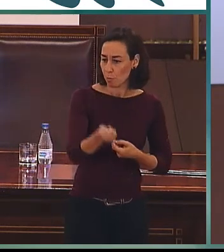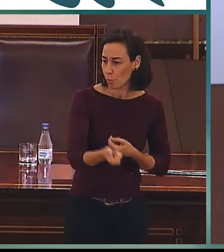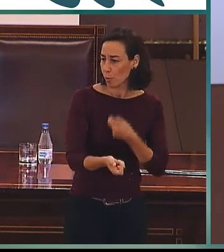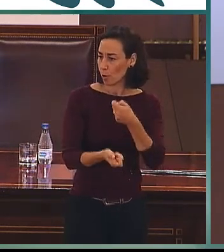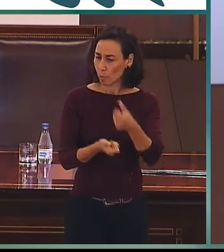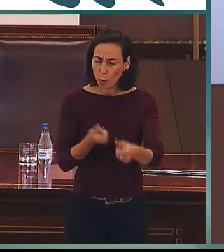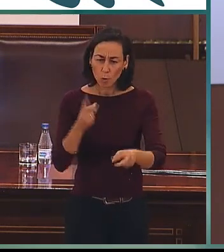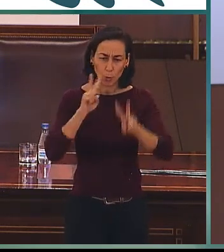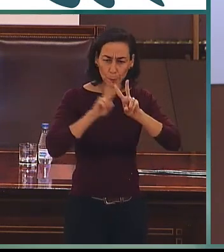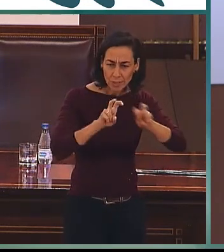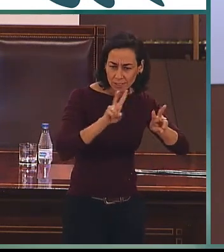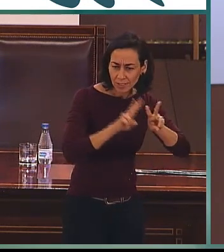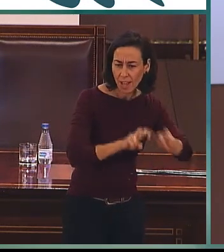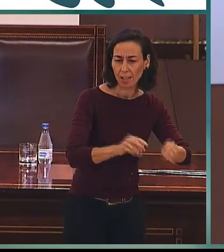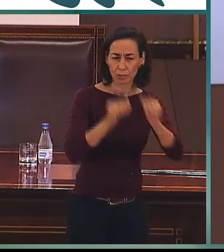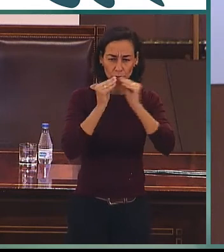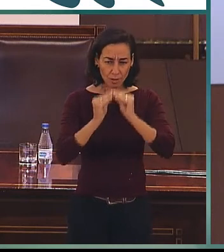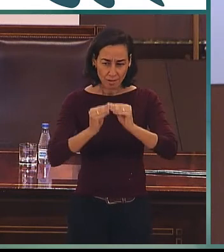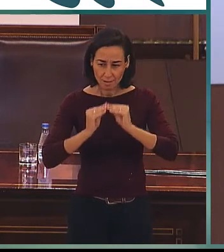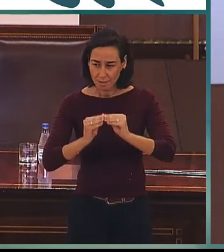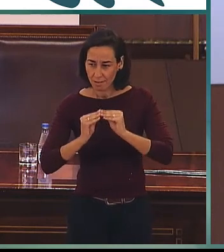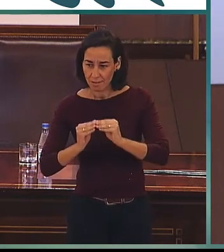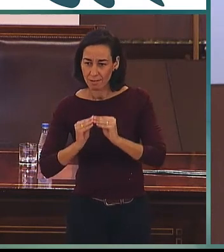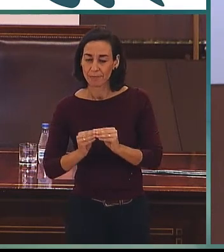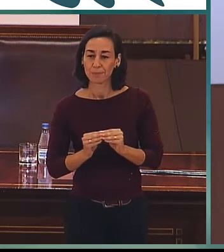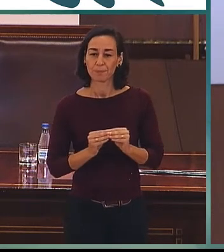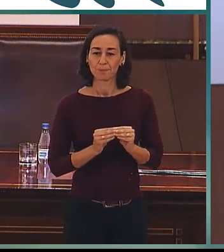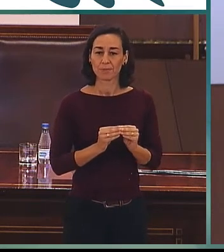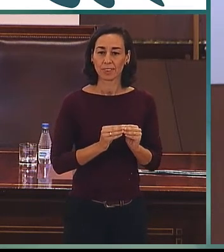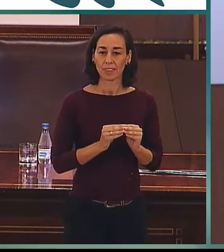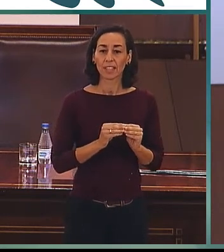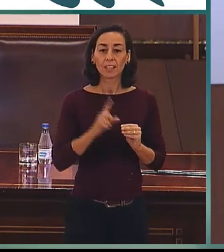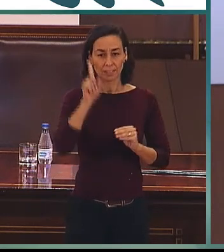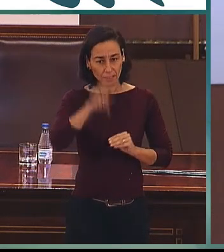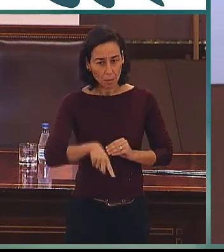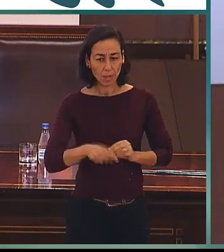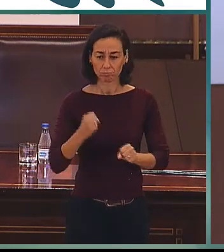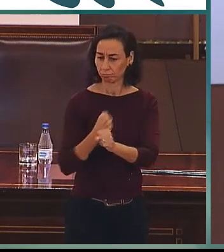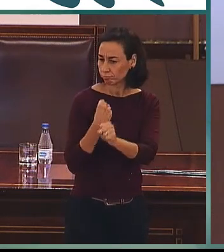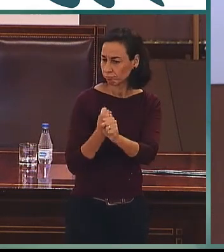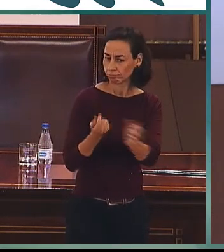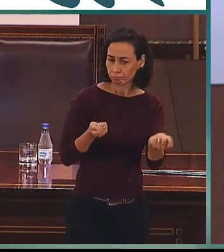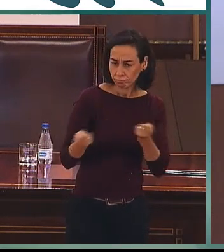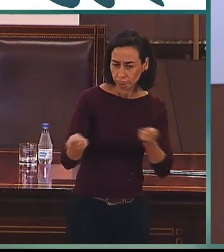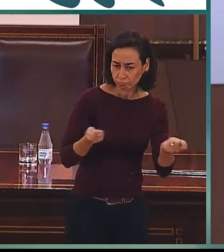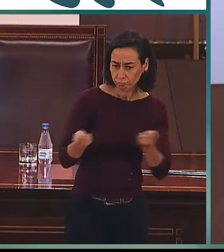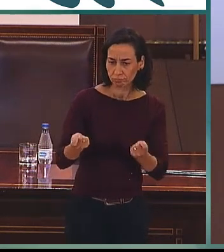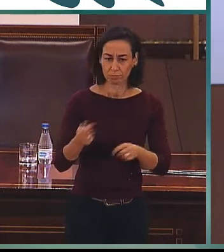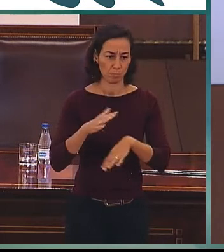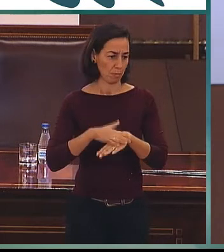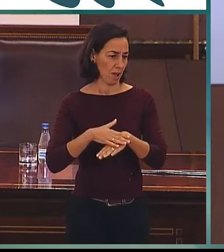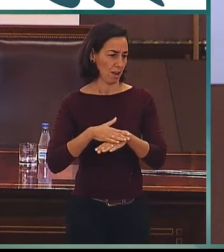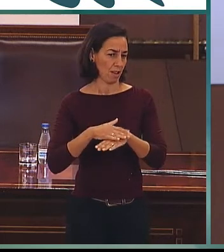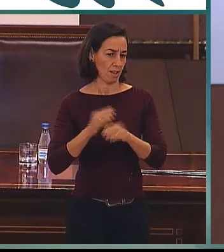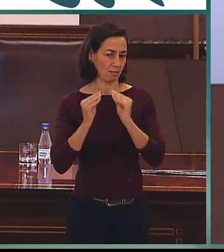investigando, desarrollando y coordinando trabajos de descripción